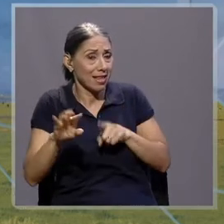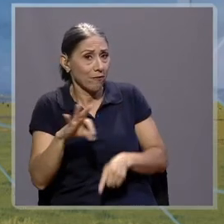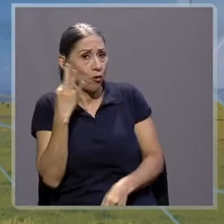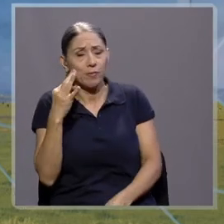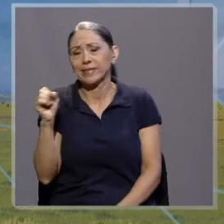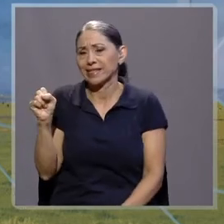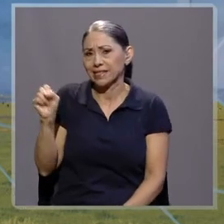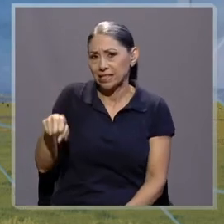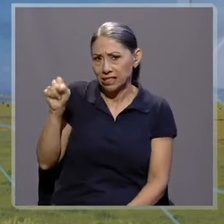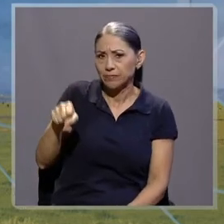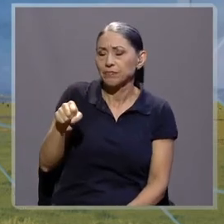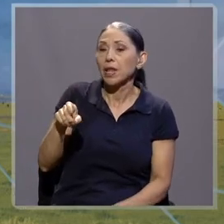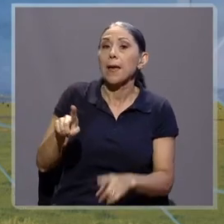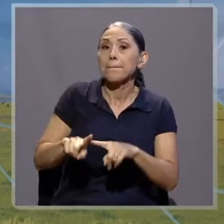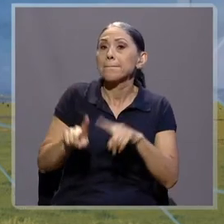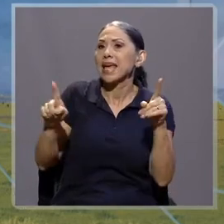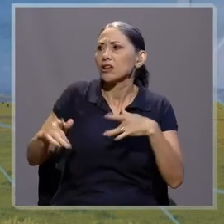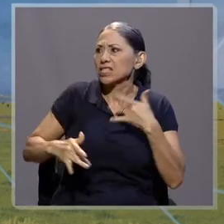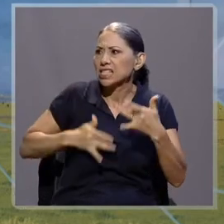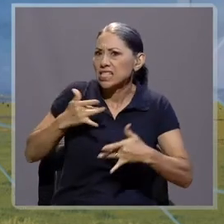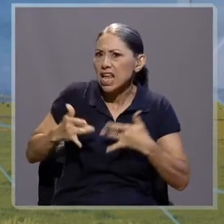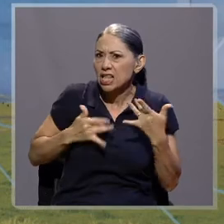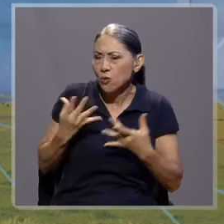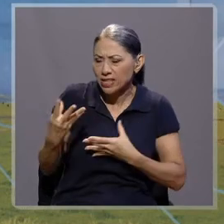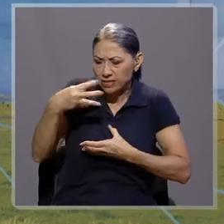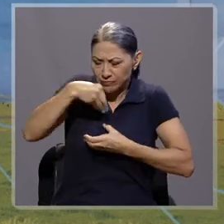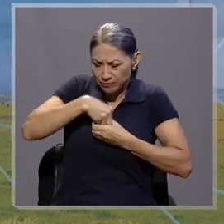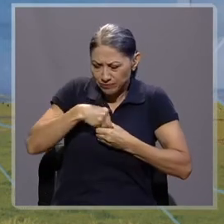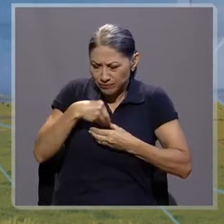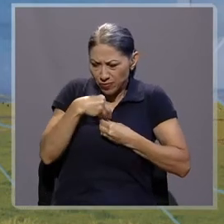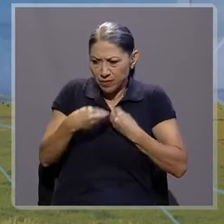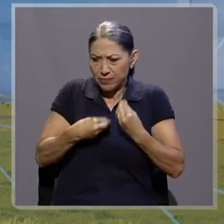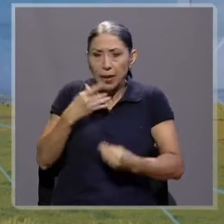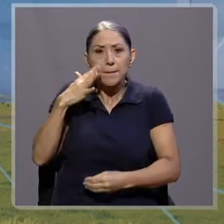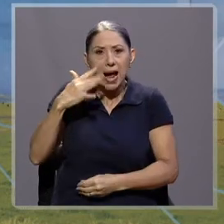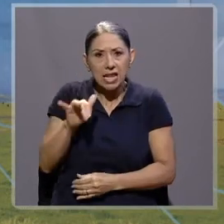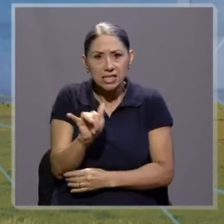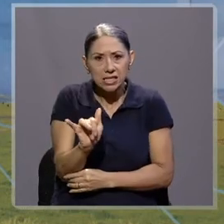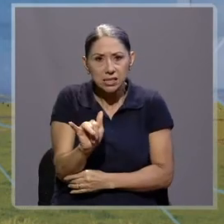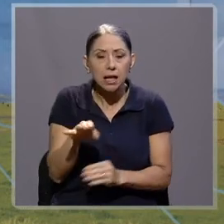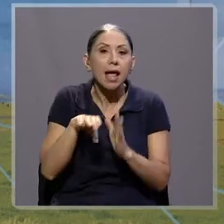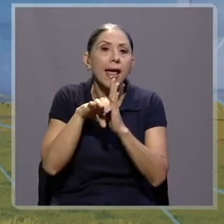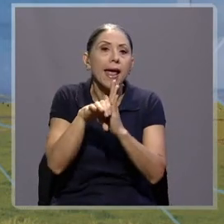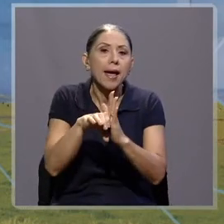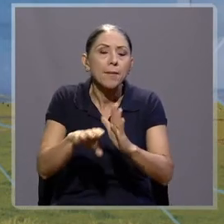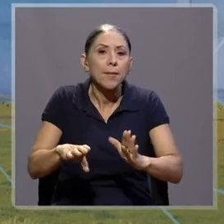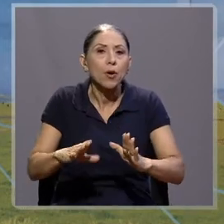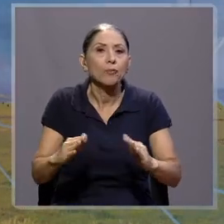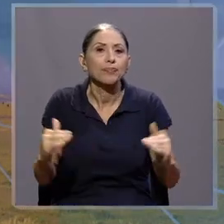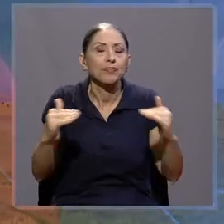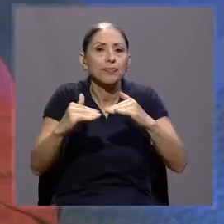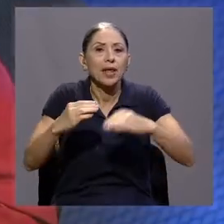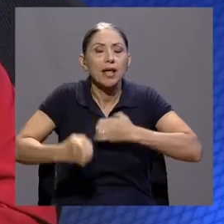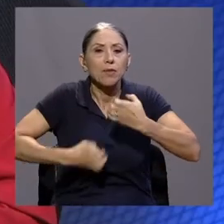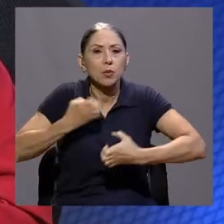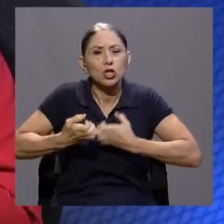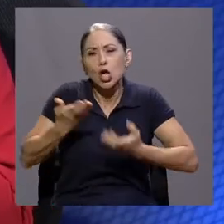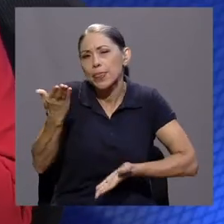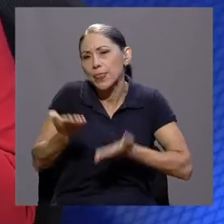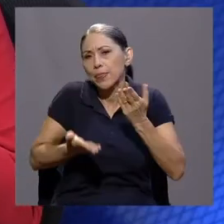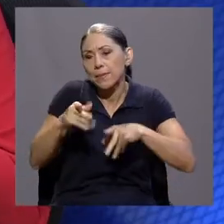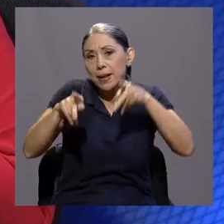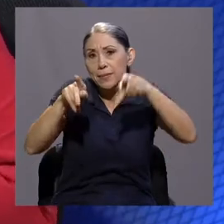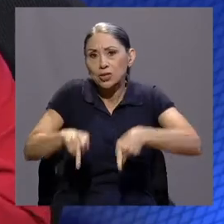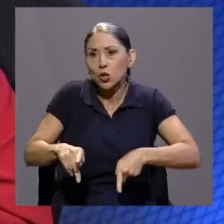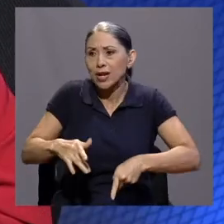distintas formas, pero los síntomas suelen ser parecidos. Por ejemplo, a nivel emocional, puede ser que se sienta